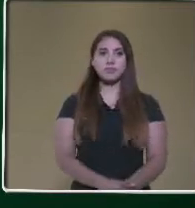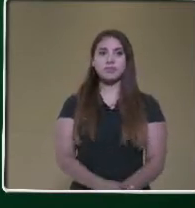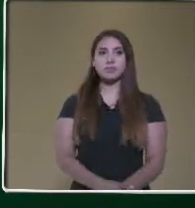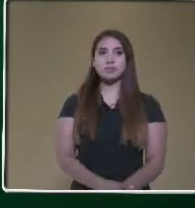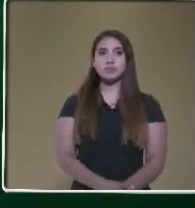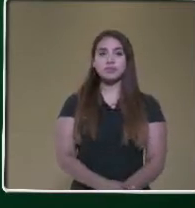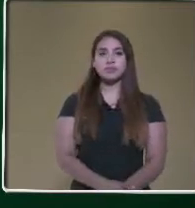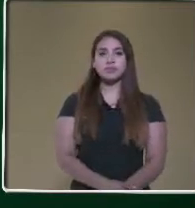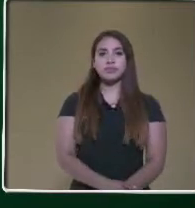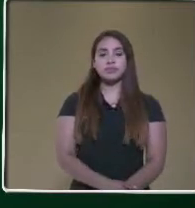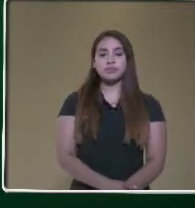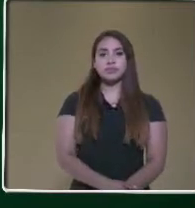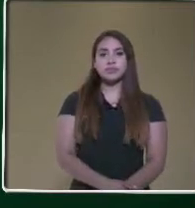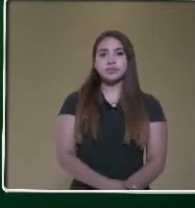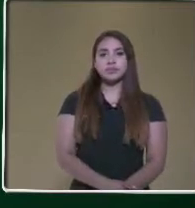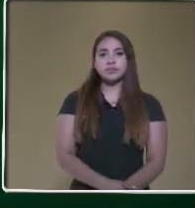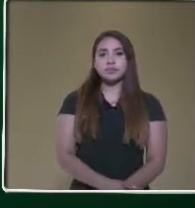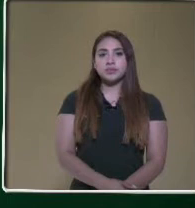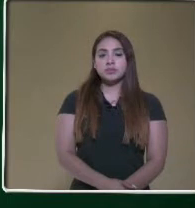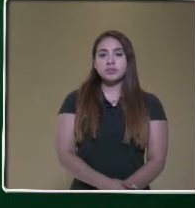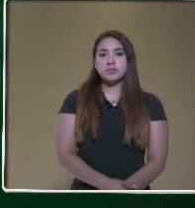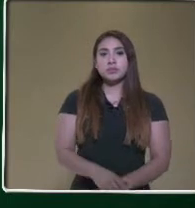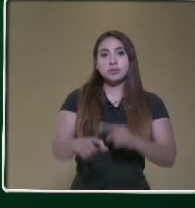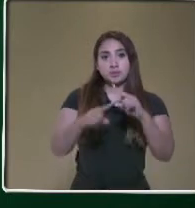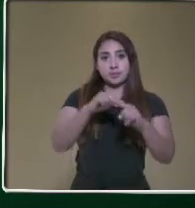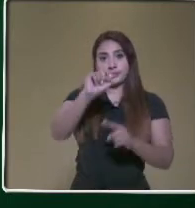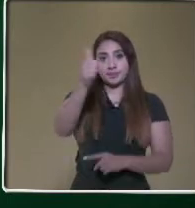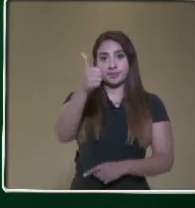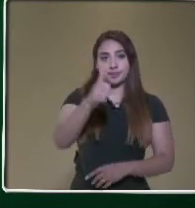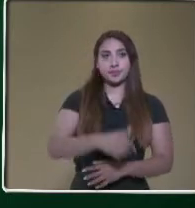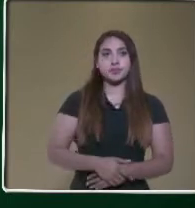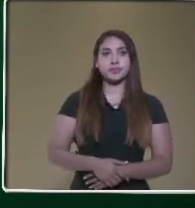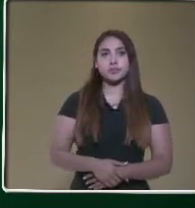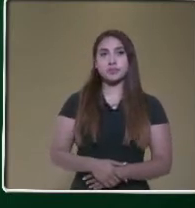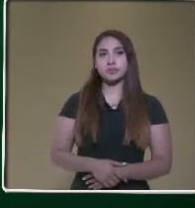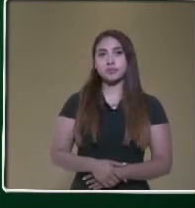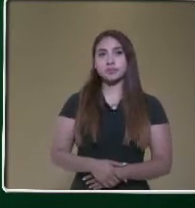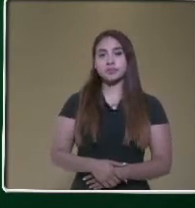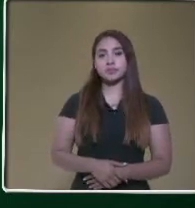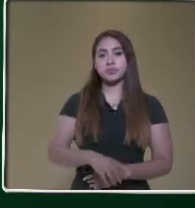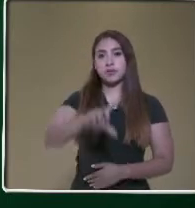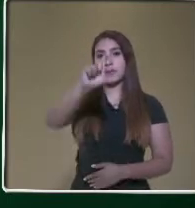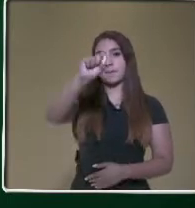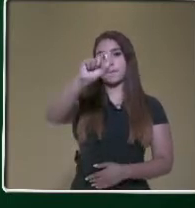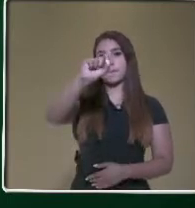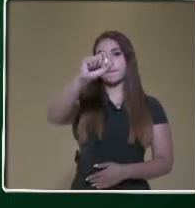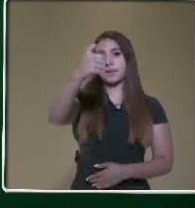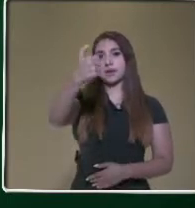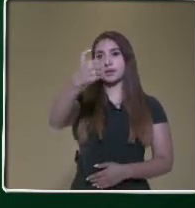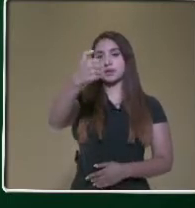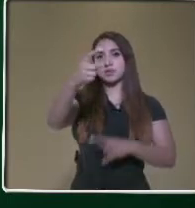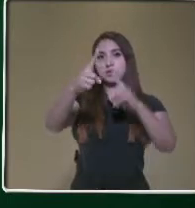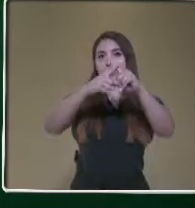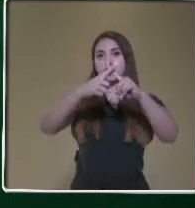Y luego vamos a ir multiplicando el siguiente dígito por la parte superior. 26 por 2.